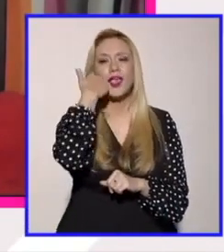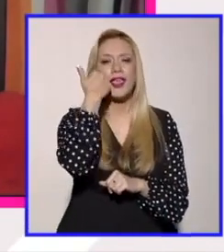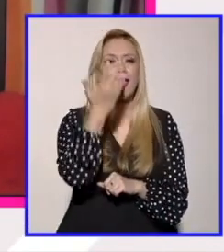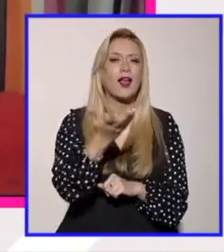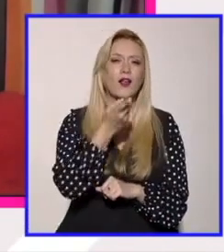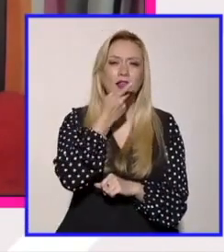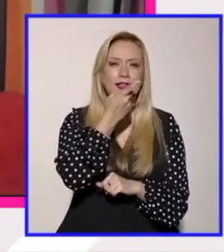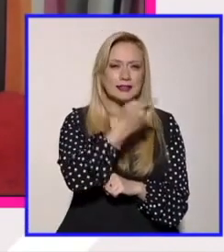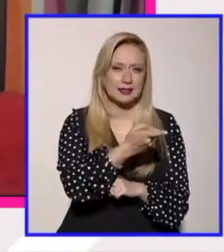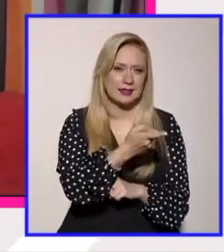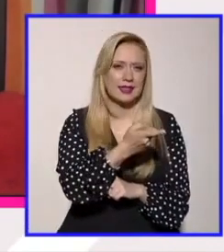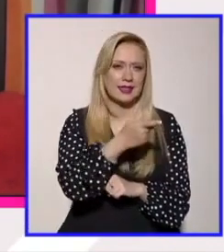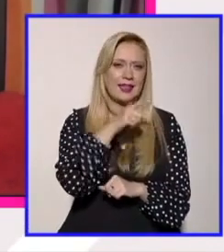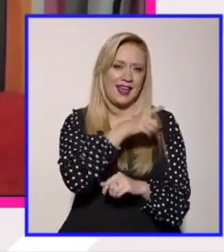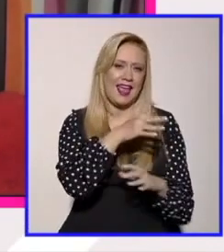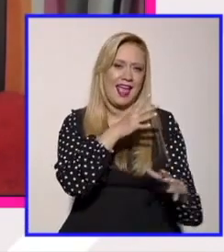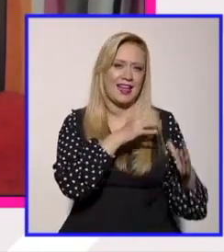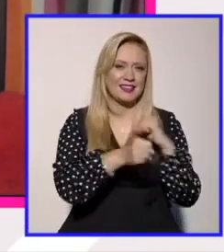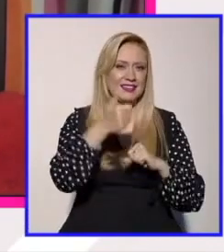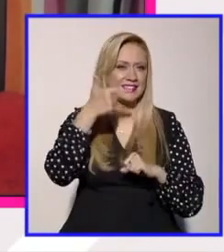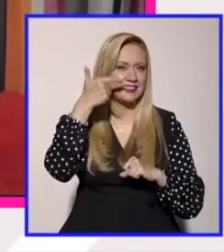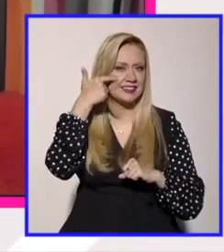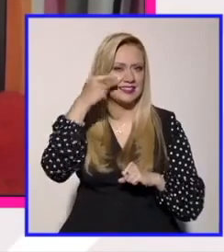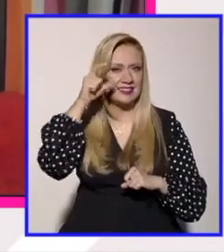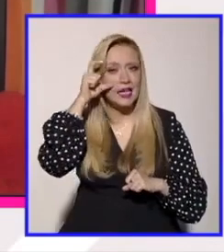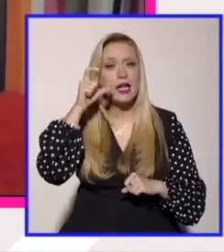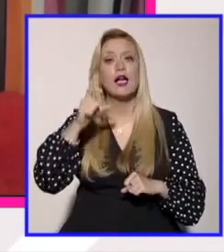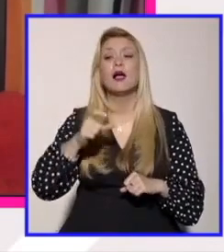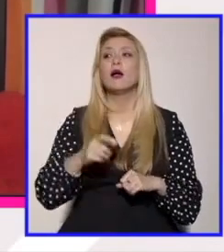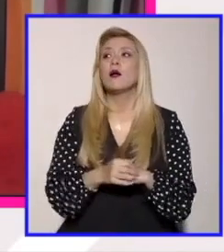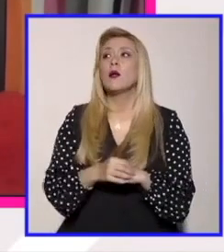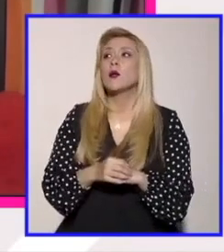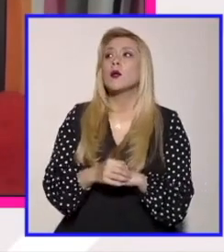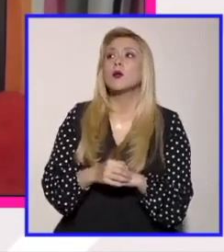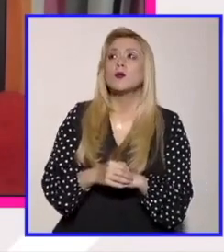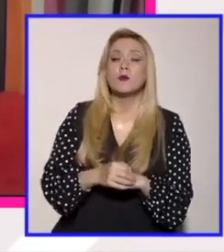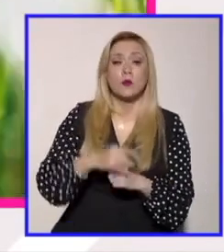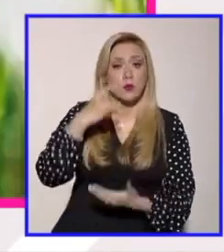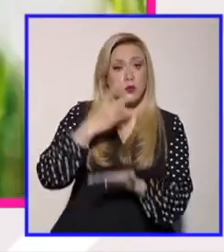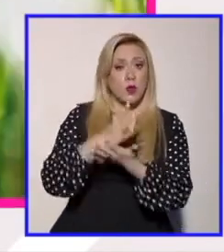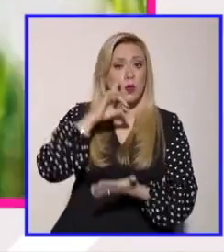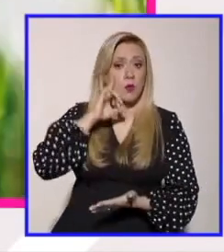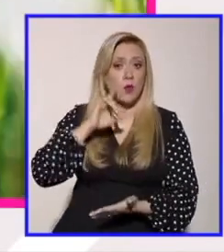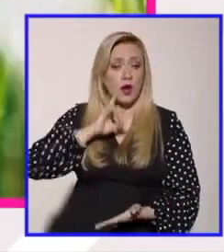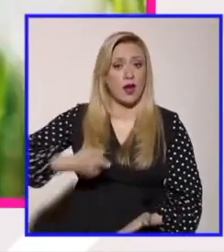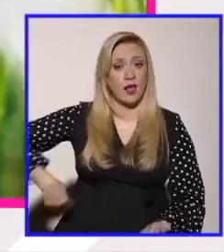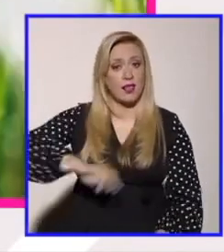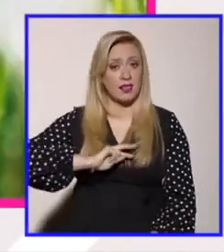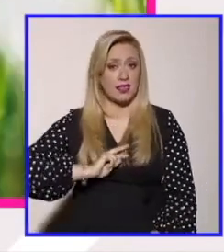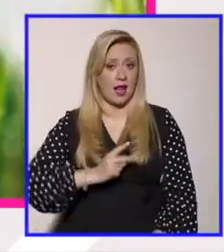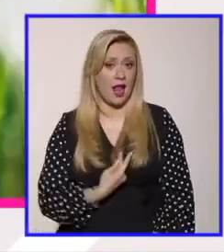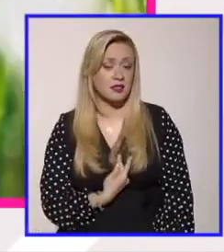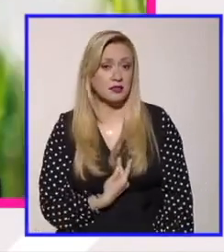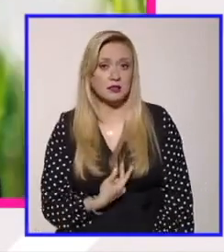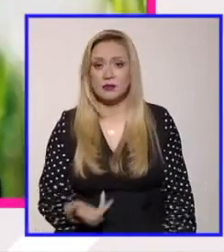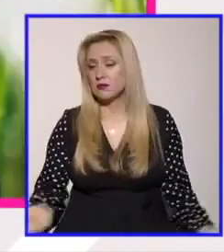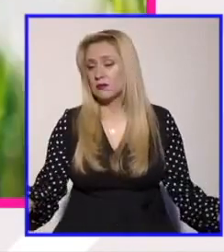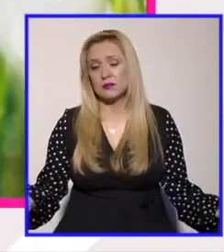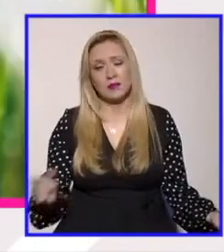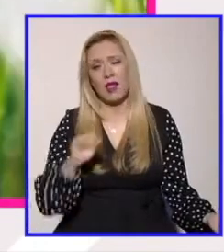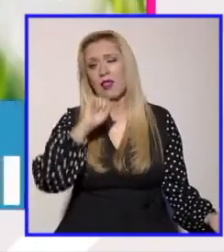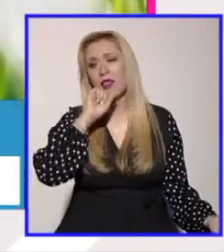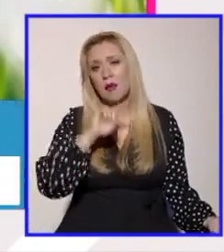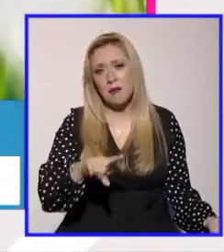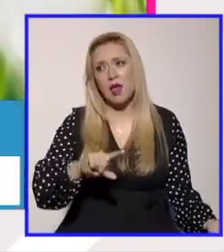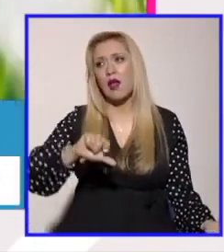recalcar una cosa que esta discusión que estamos teniendo no solo nos afecta a las mujeres trans ya lo decía Ofelia cuando decía también afecta a